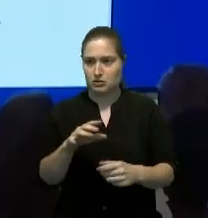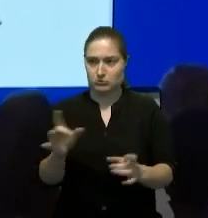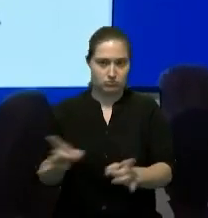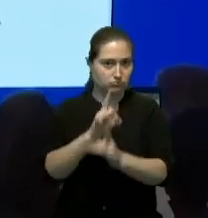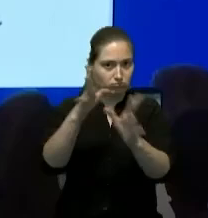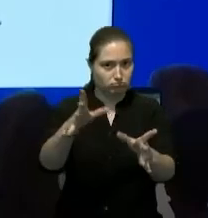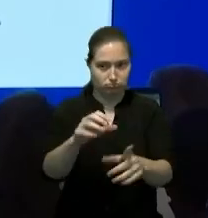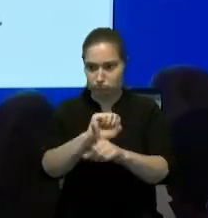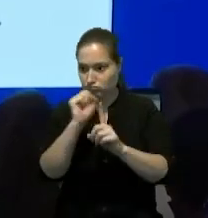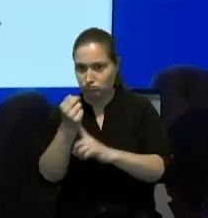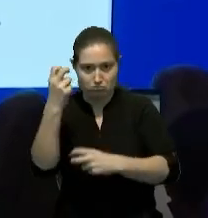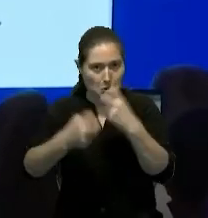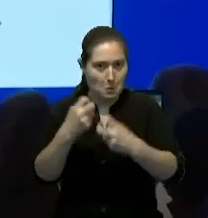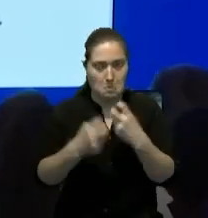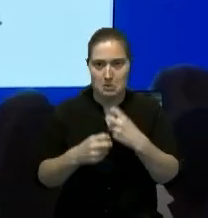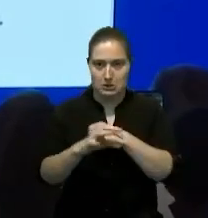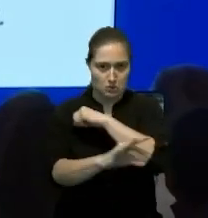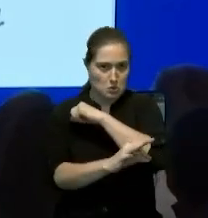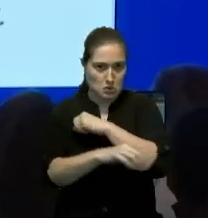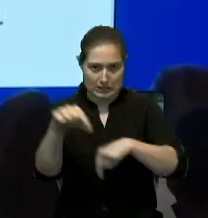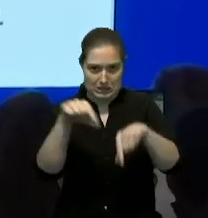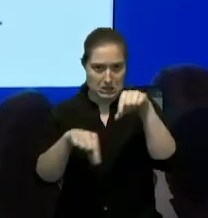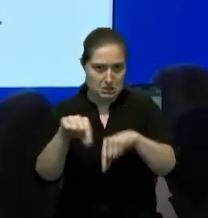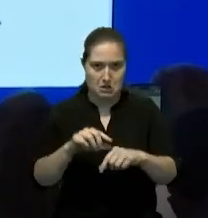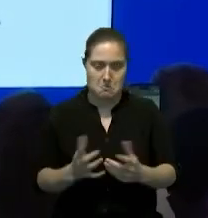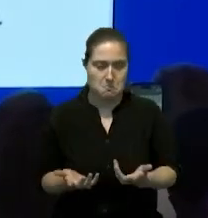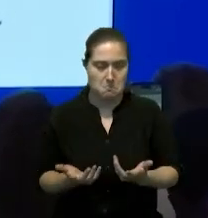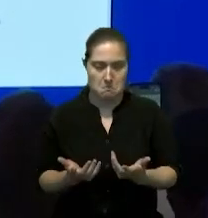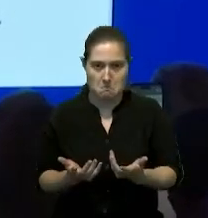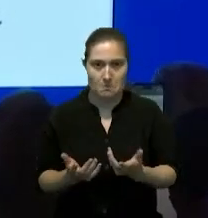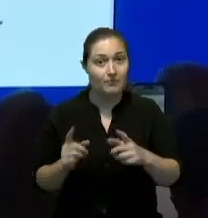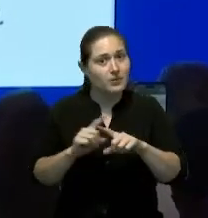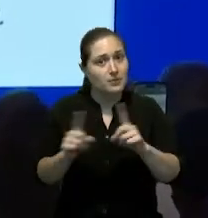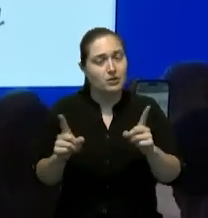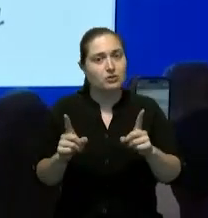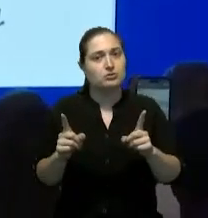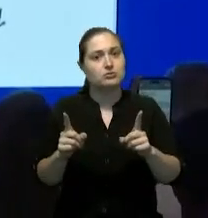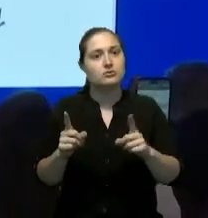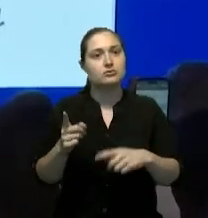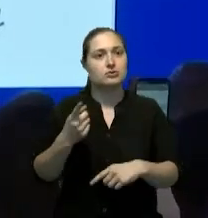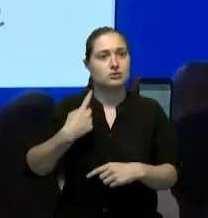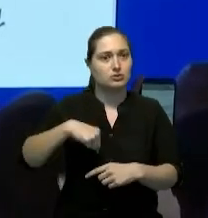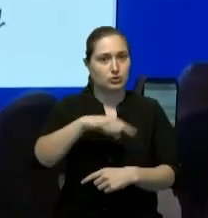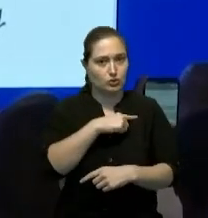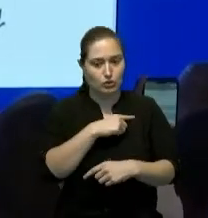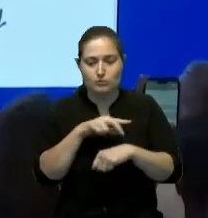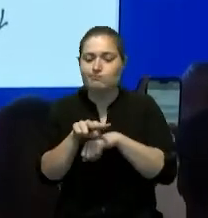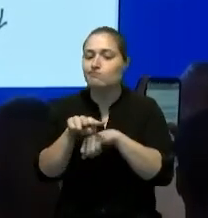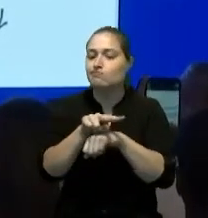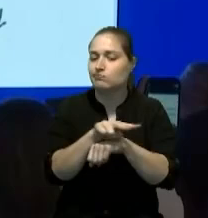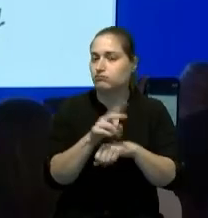esa situación pero le estamos dando y adelantándonos a cualquier